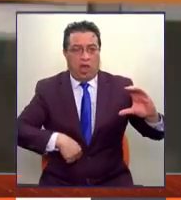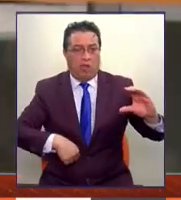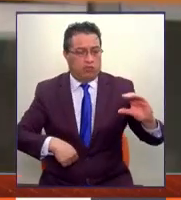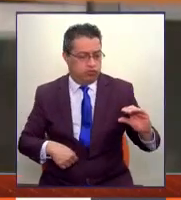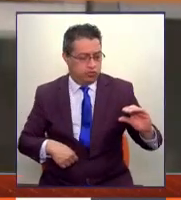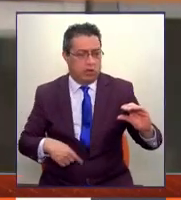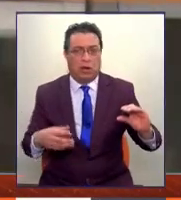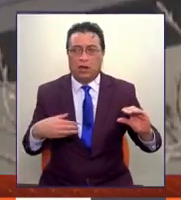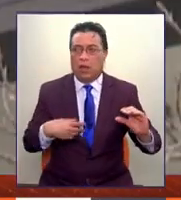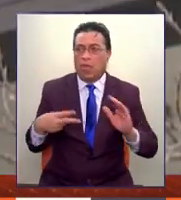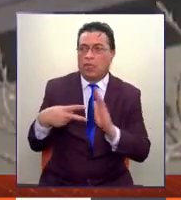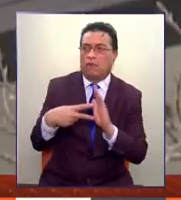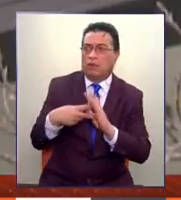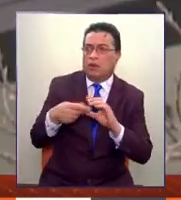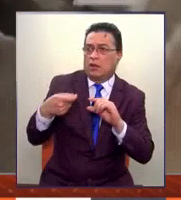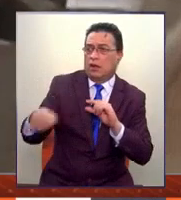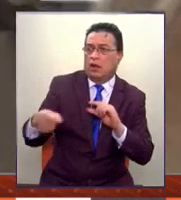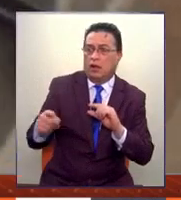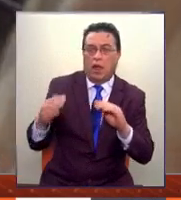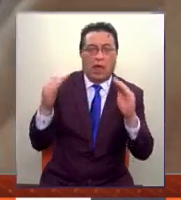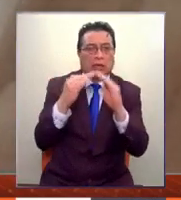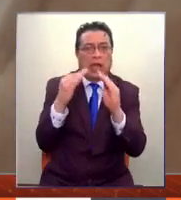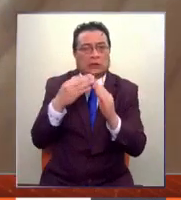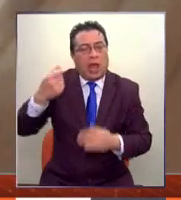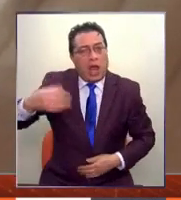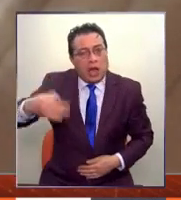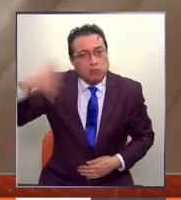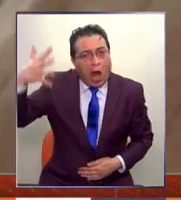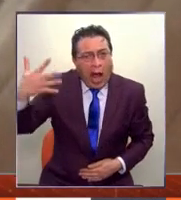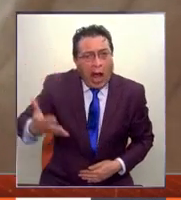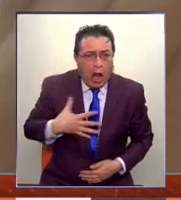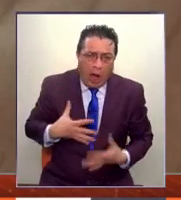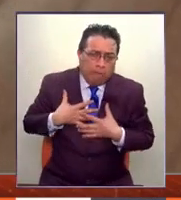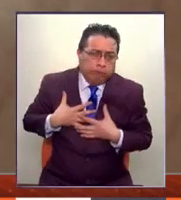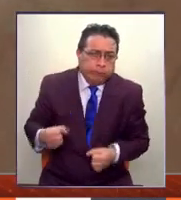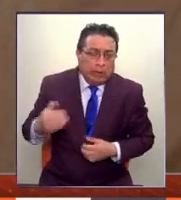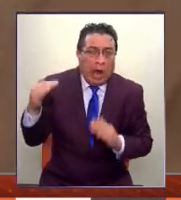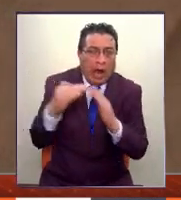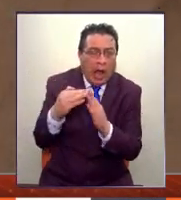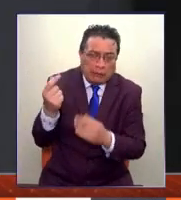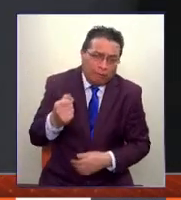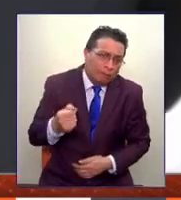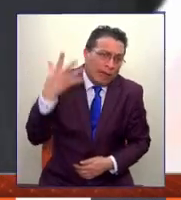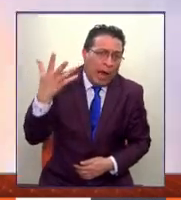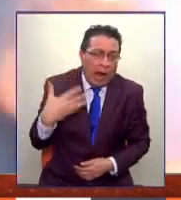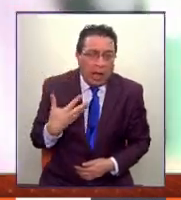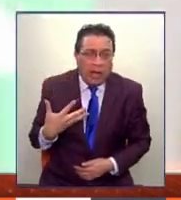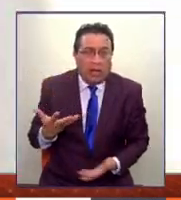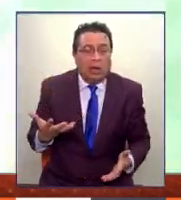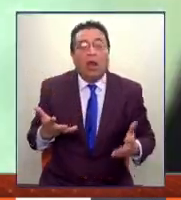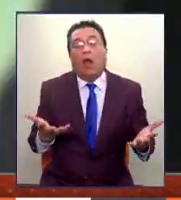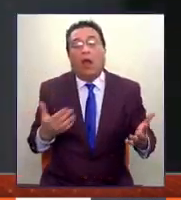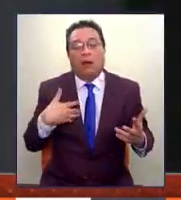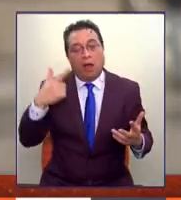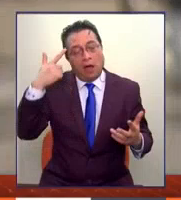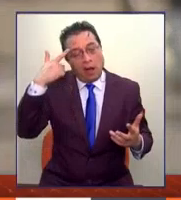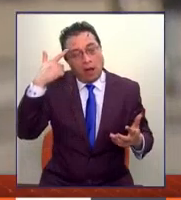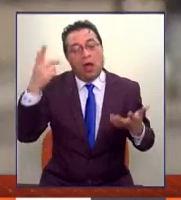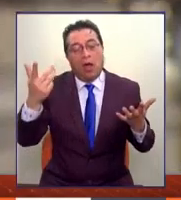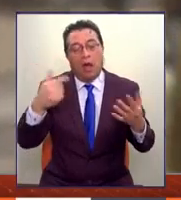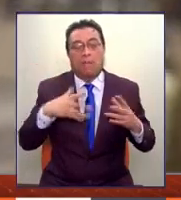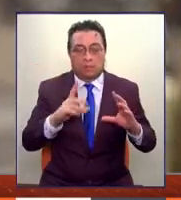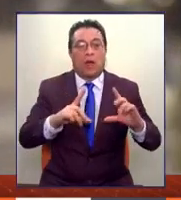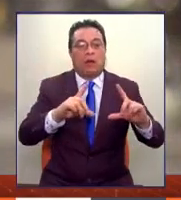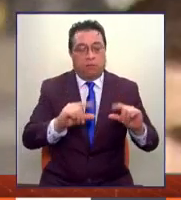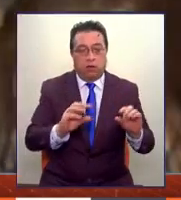pagar su dividendo. Su casa es lo más preciado, es lo que más atesora, por lo que más se preocupa. Bueno, permitirle un alivio del diferimiento,